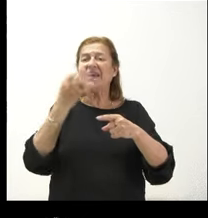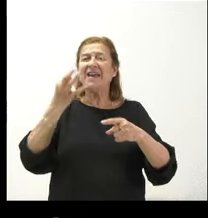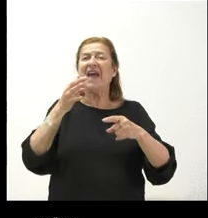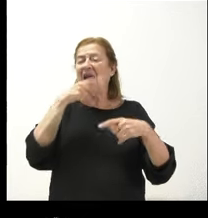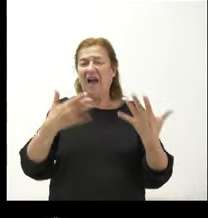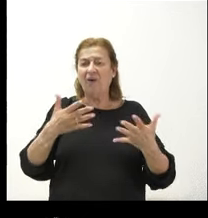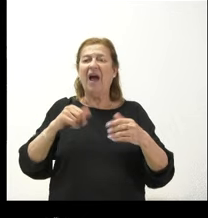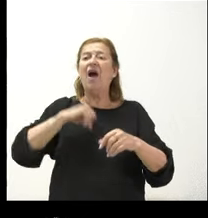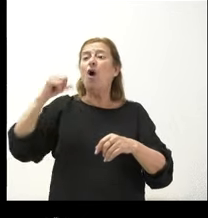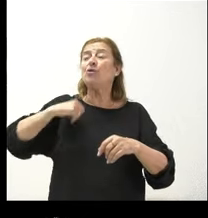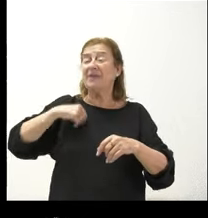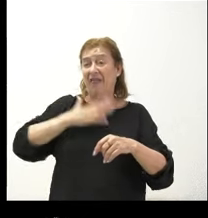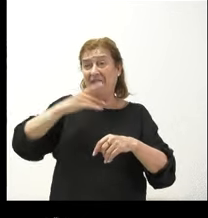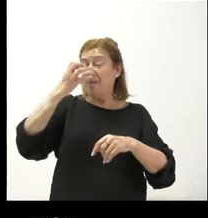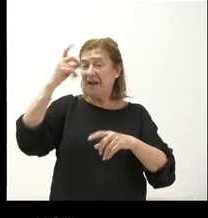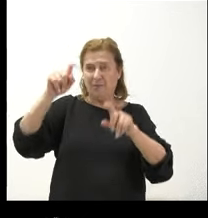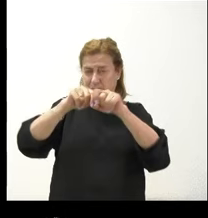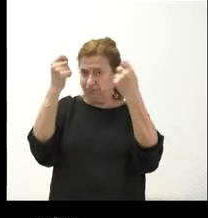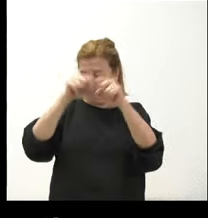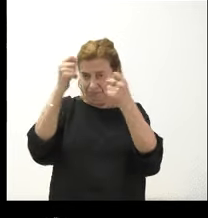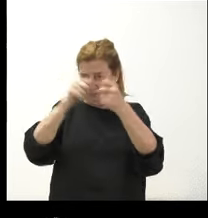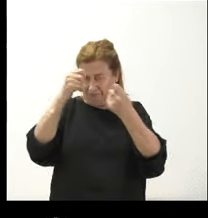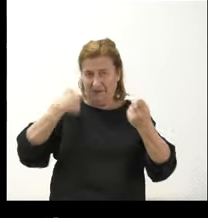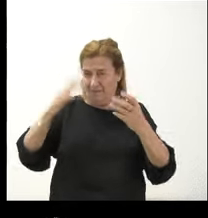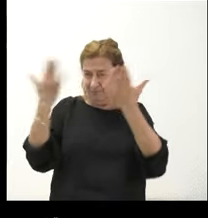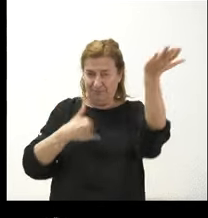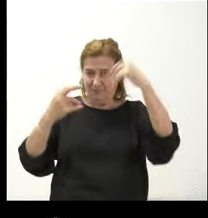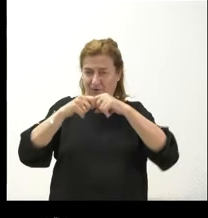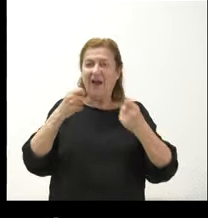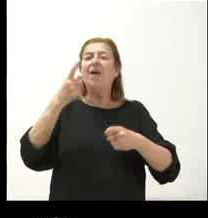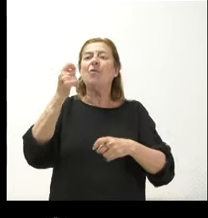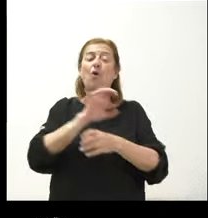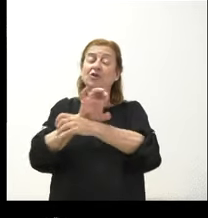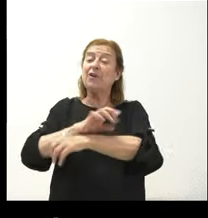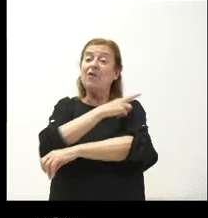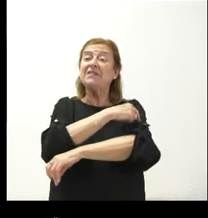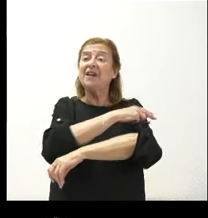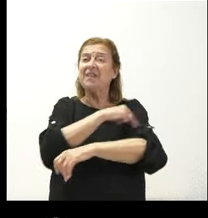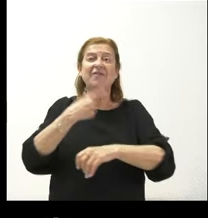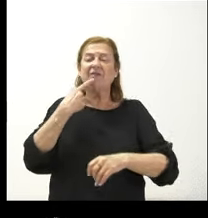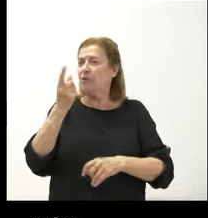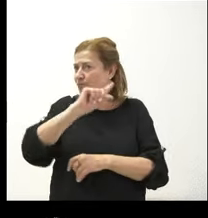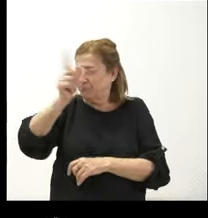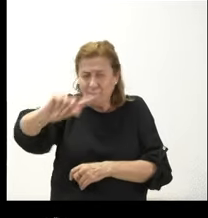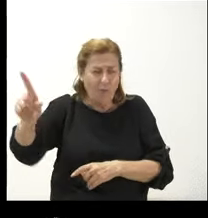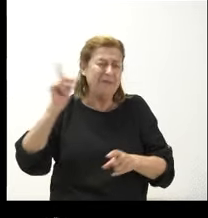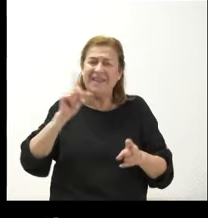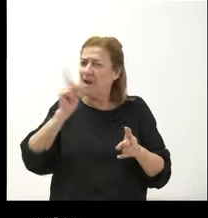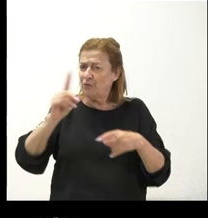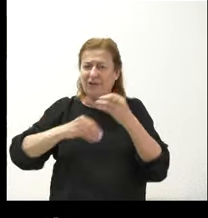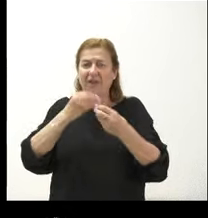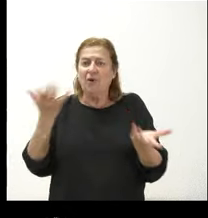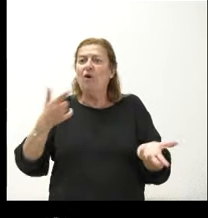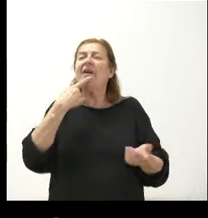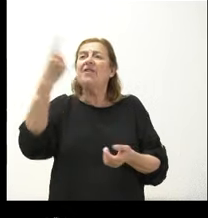desmantelando el hospital comarcal. Un poco el consejero de Sanidad ha dicho en varias ocasiones que ese desmantelamiento no es tal, pero bueno, un poco que le diría a la